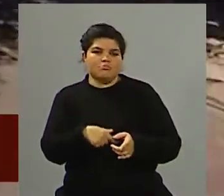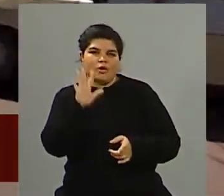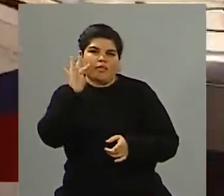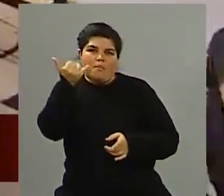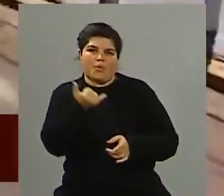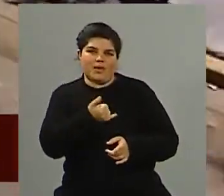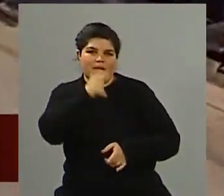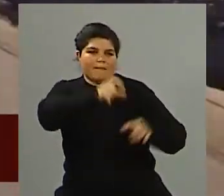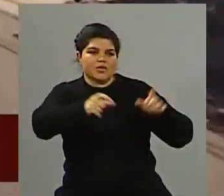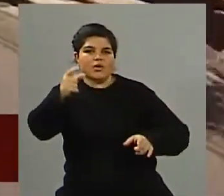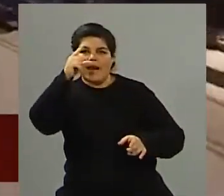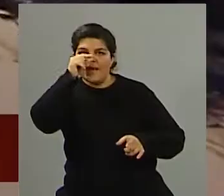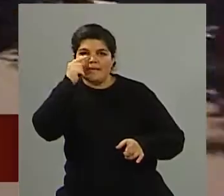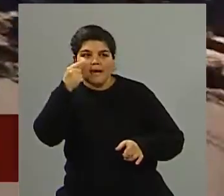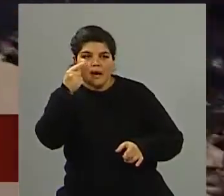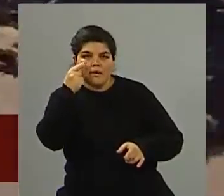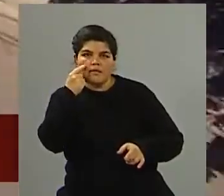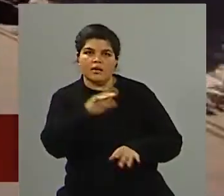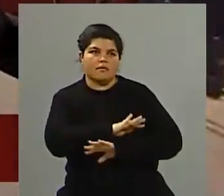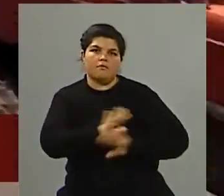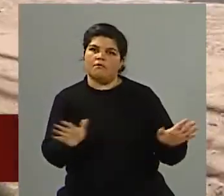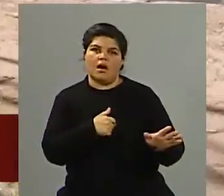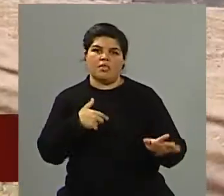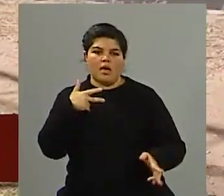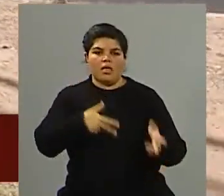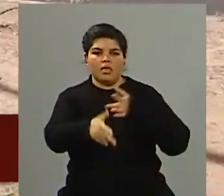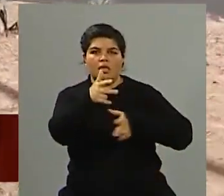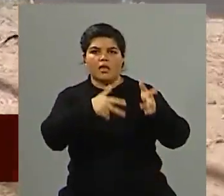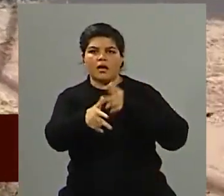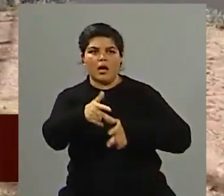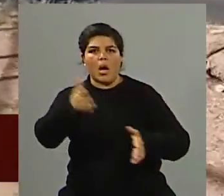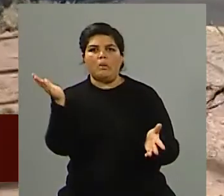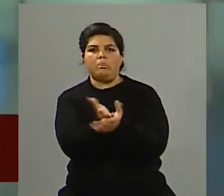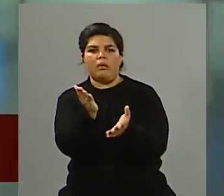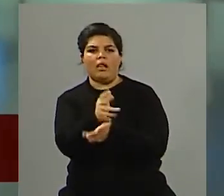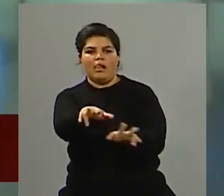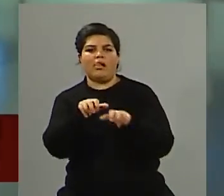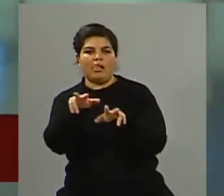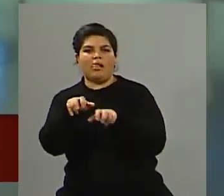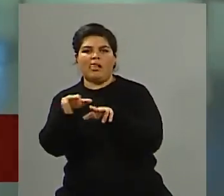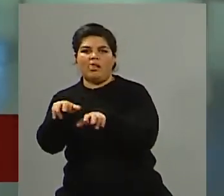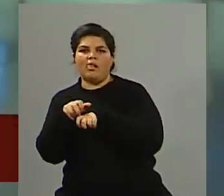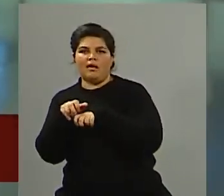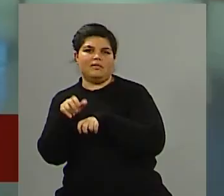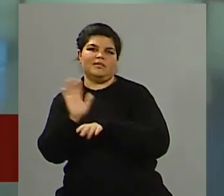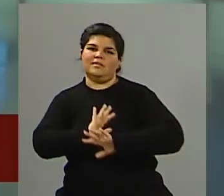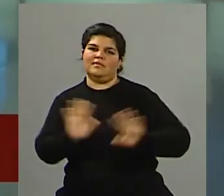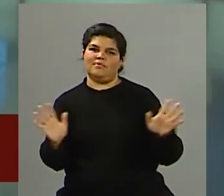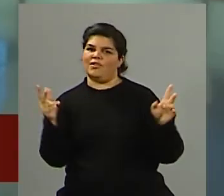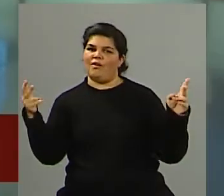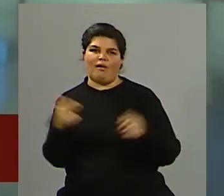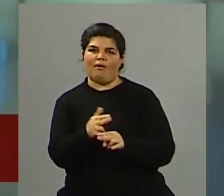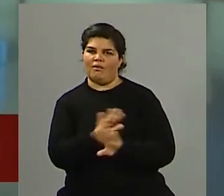y que tiene que ver con dejar de cobrarle a los vecinos y vecinas para empezar a cuidarlos claro que sean más unas cámaras que tengan que ver con la seguridad